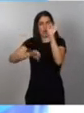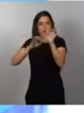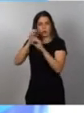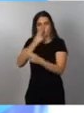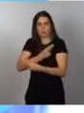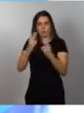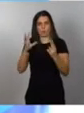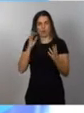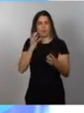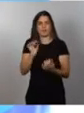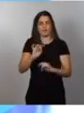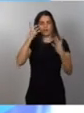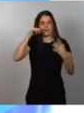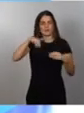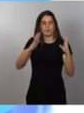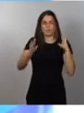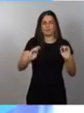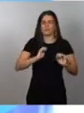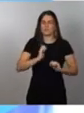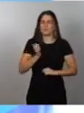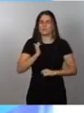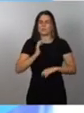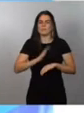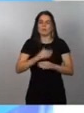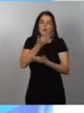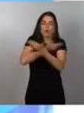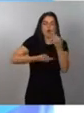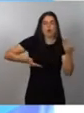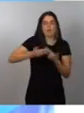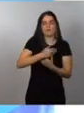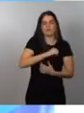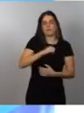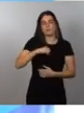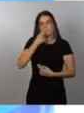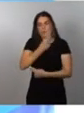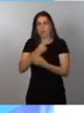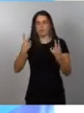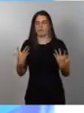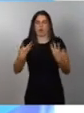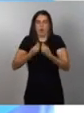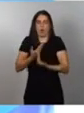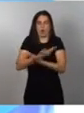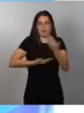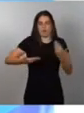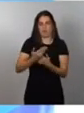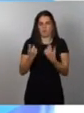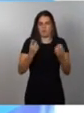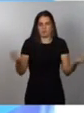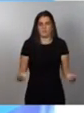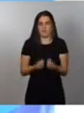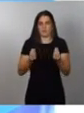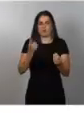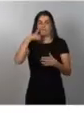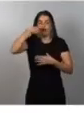oportunidad para reforzar la colaboración público-privada. A la espera de conocer el contenido definitivo,